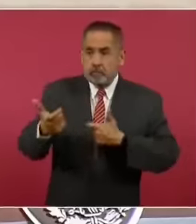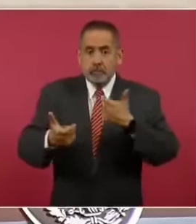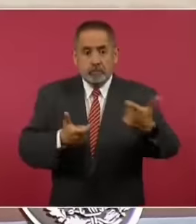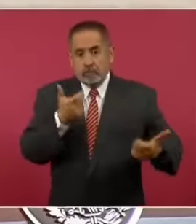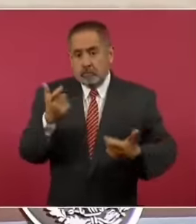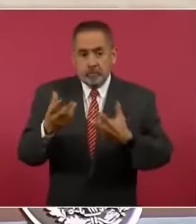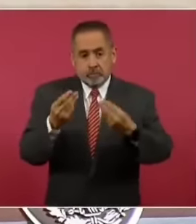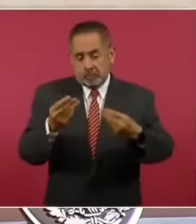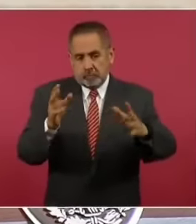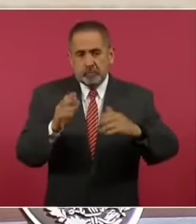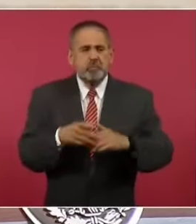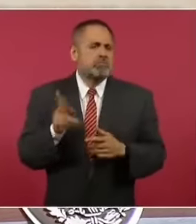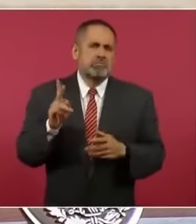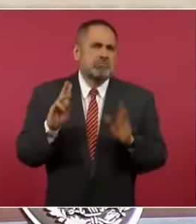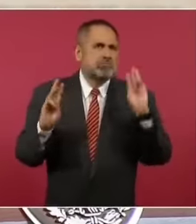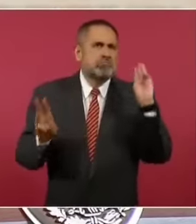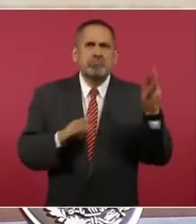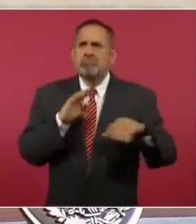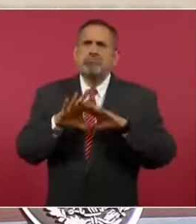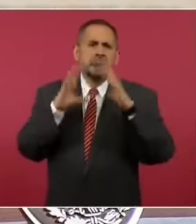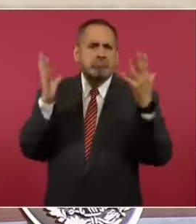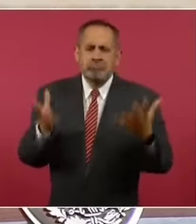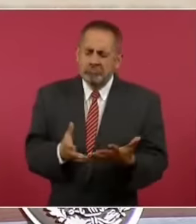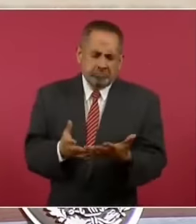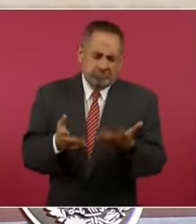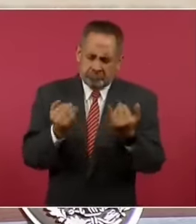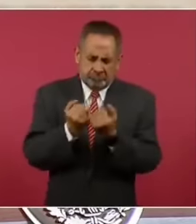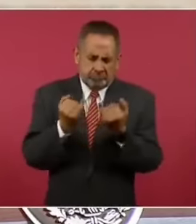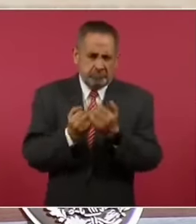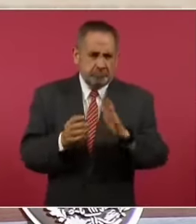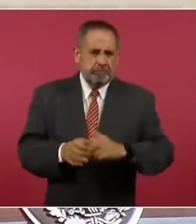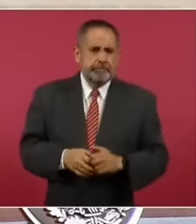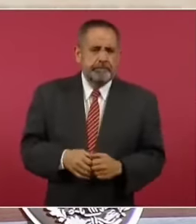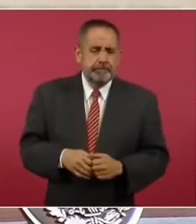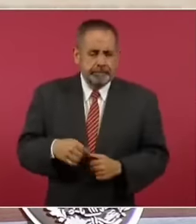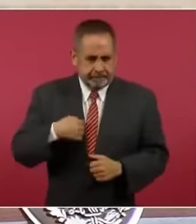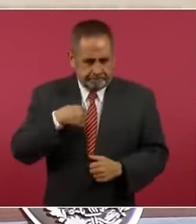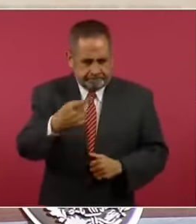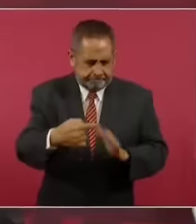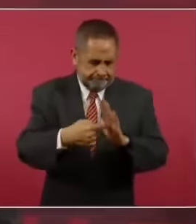pero esto sucedió en todo el mundo, voy a presumir.